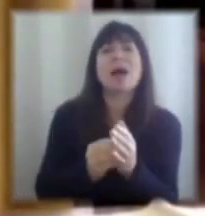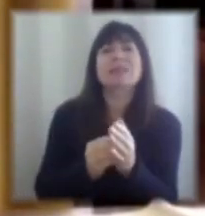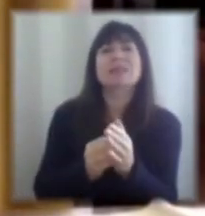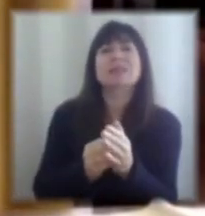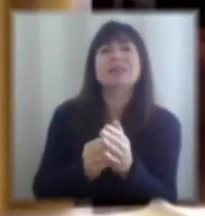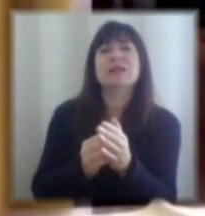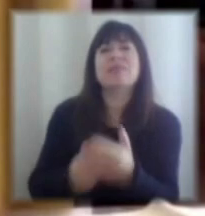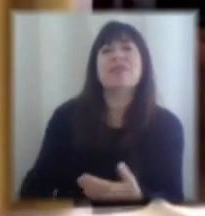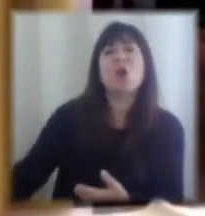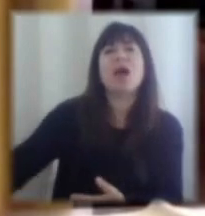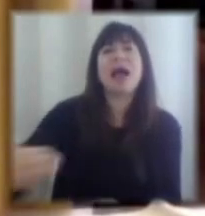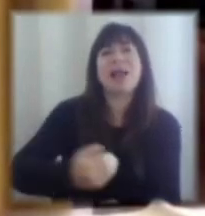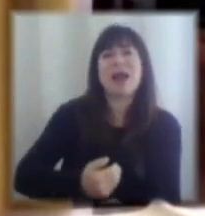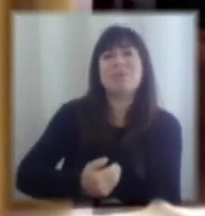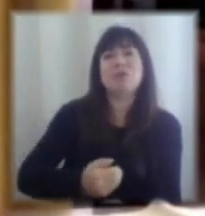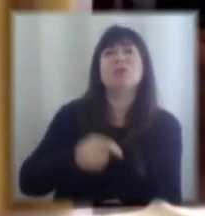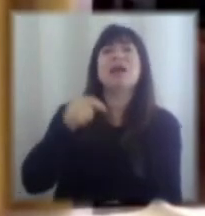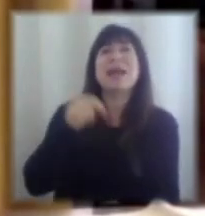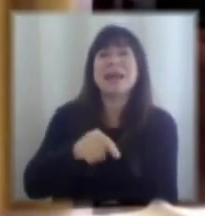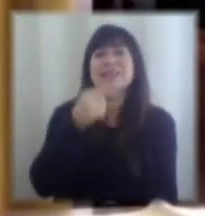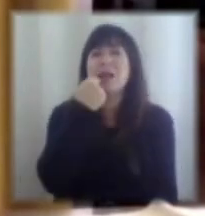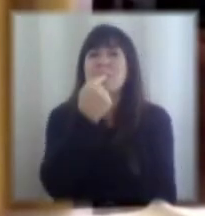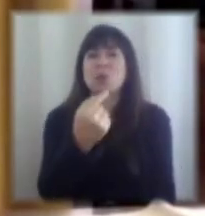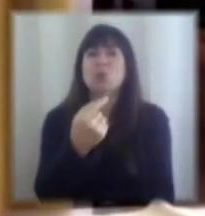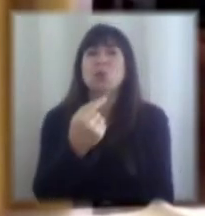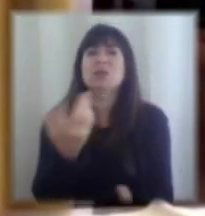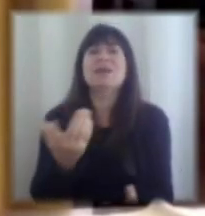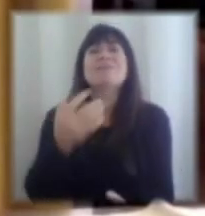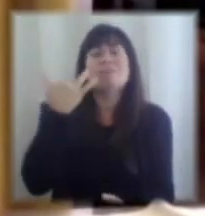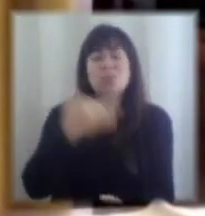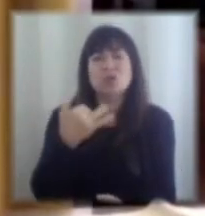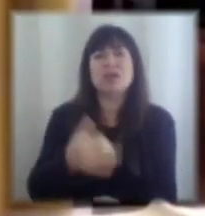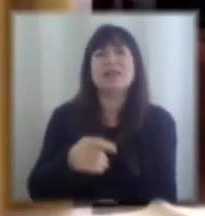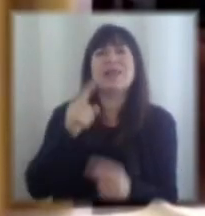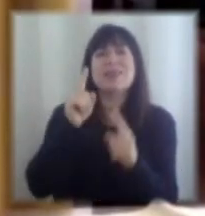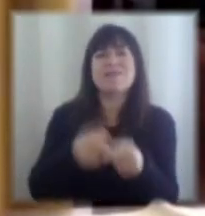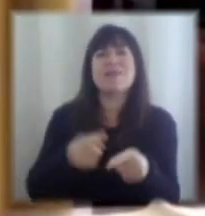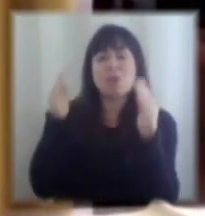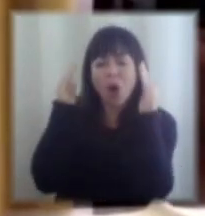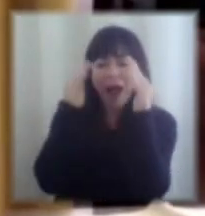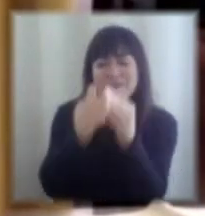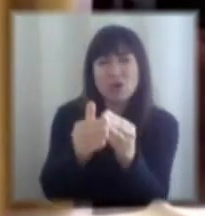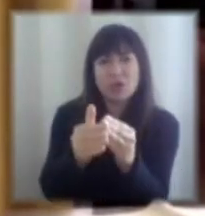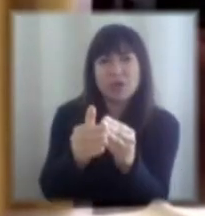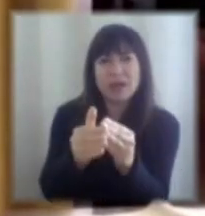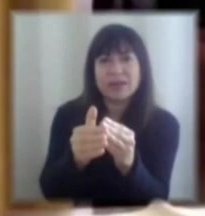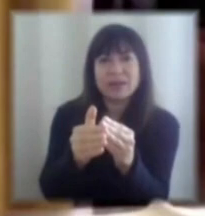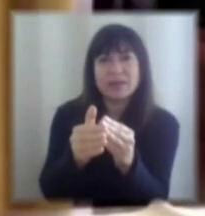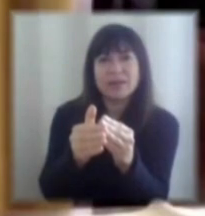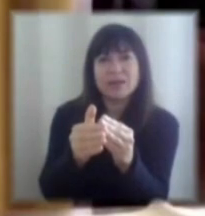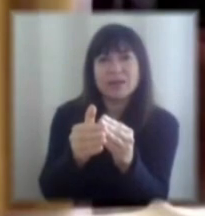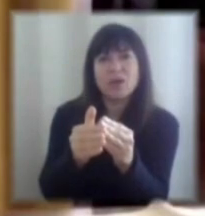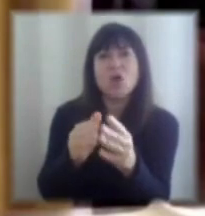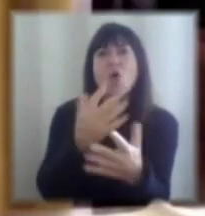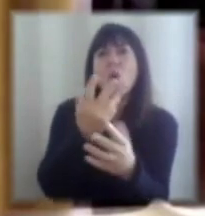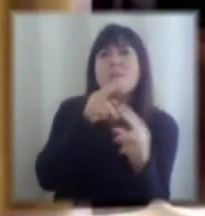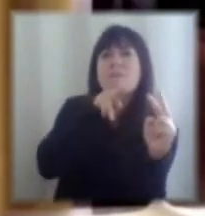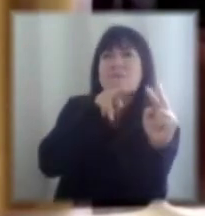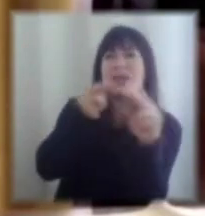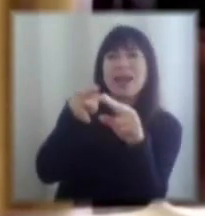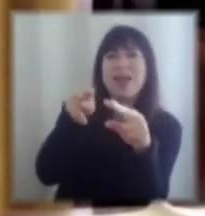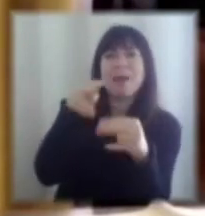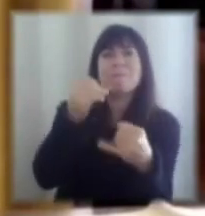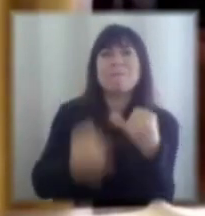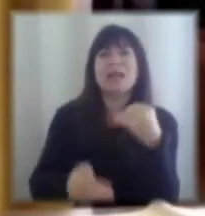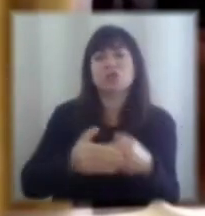fisco y creo que esa es la pregunta de fondo que deberíamos abordar y esa pregunta de fondo se aborda con una mirada de mediano plazo